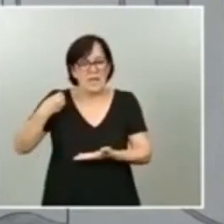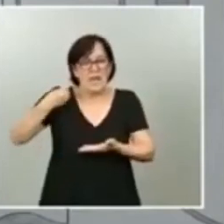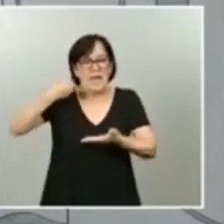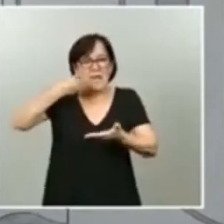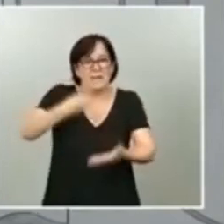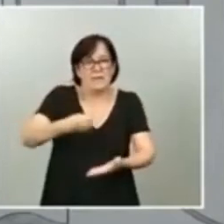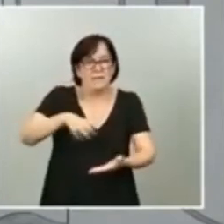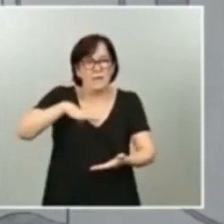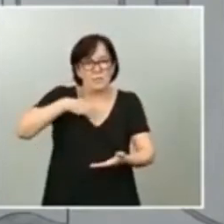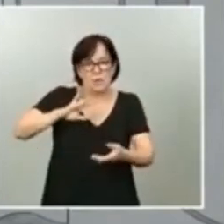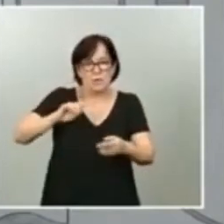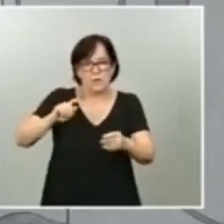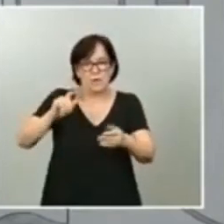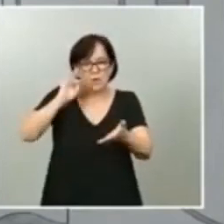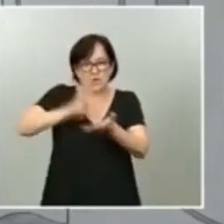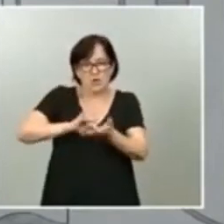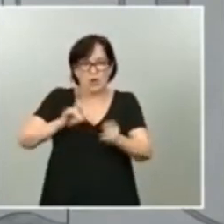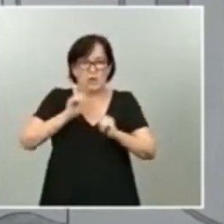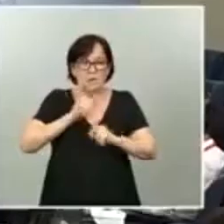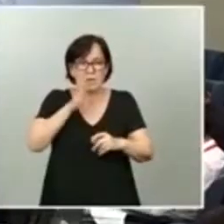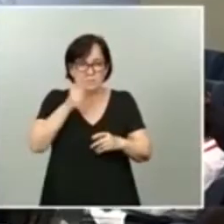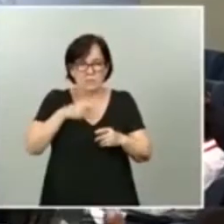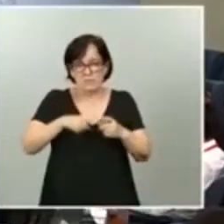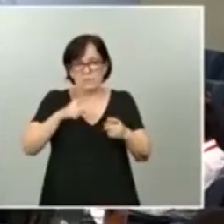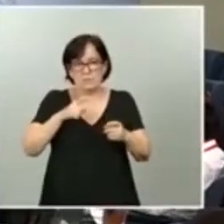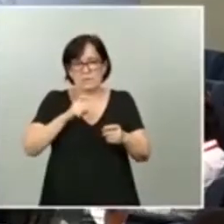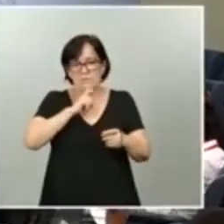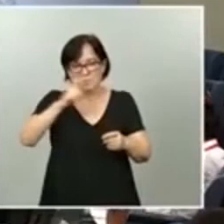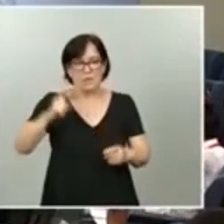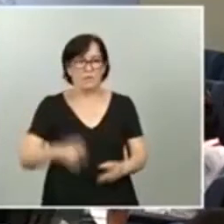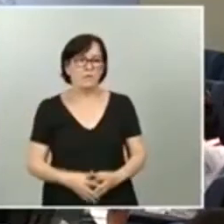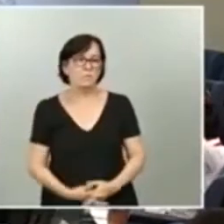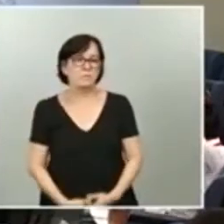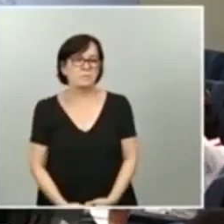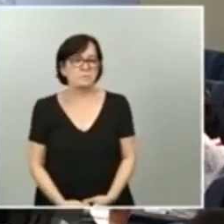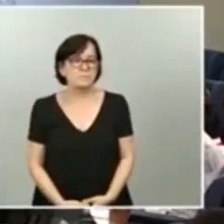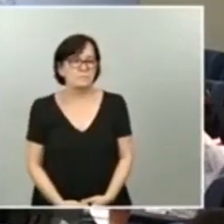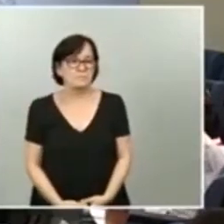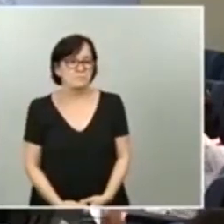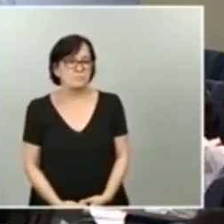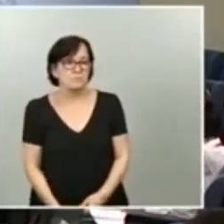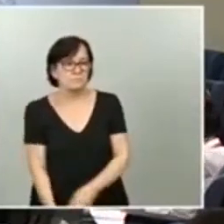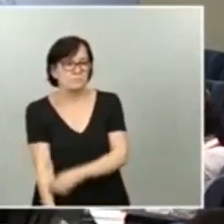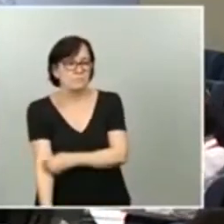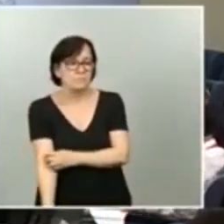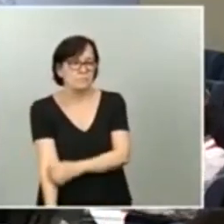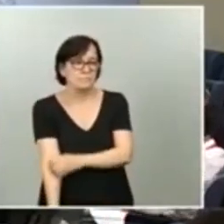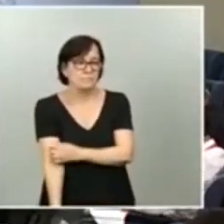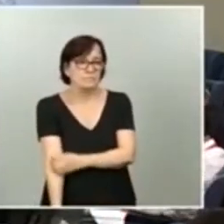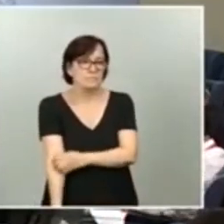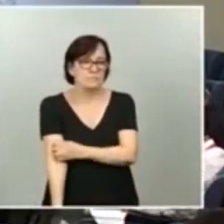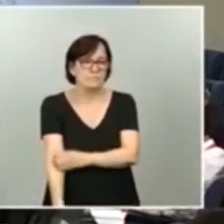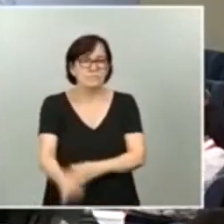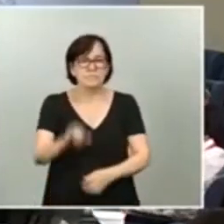corresponder con motivo de esta fundación. Por esa zona, Juan Ruiz, del periódico.